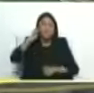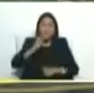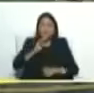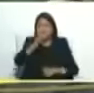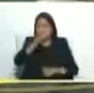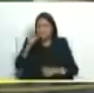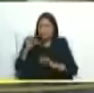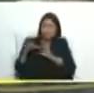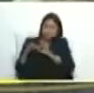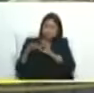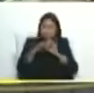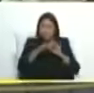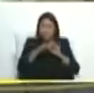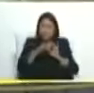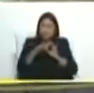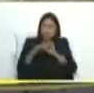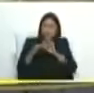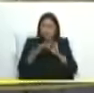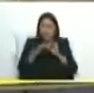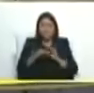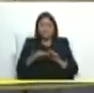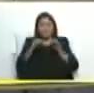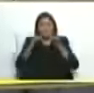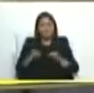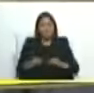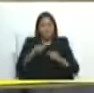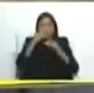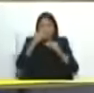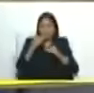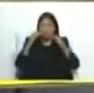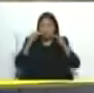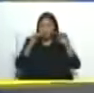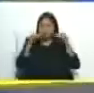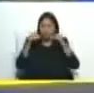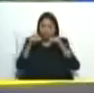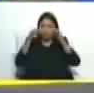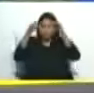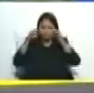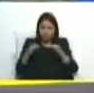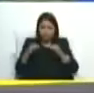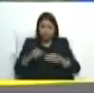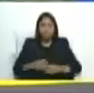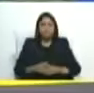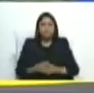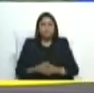cohesionada unida con la moral combativa por los cielos